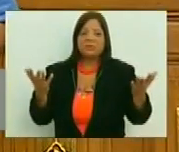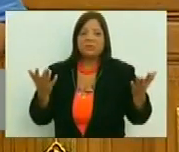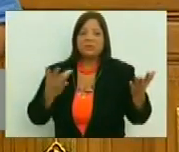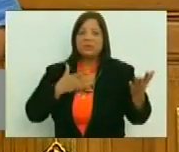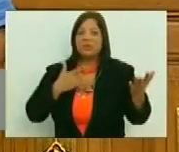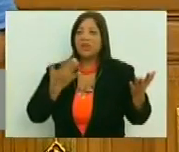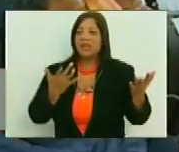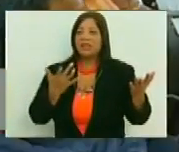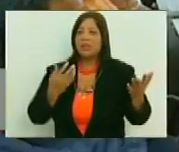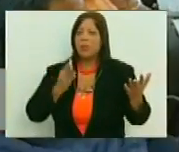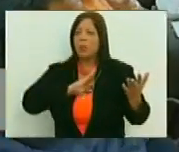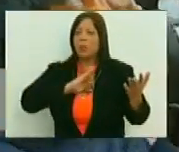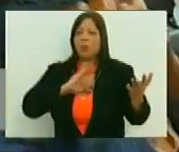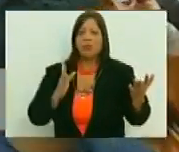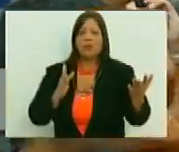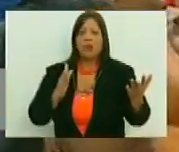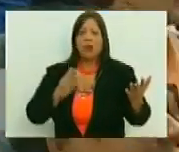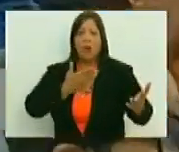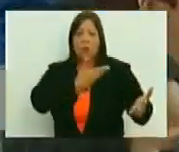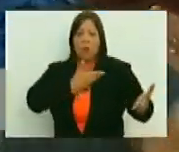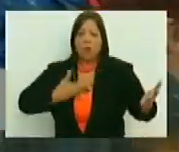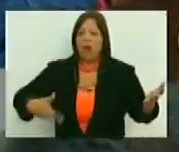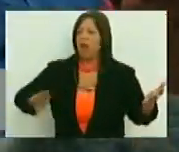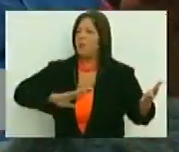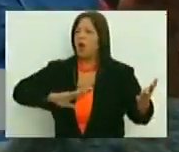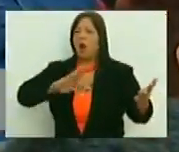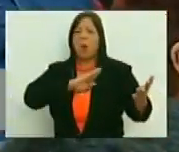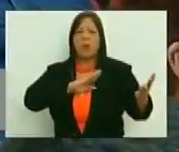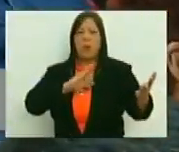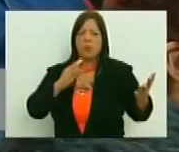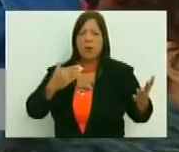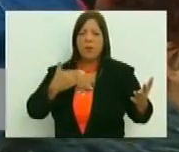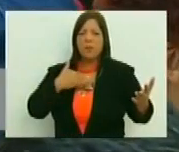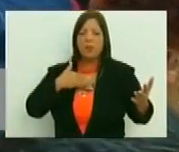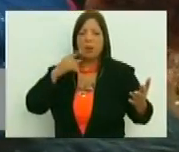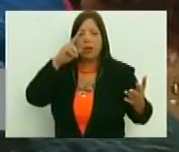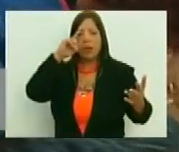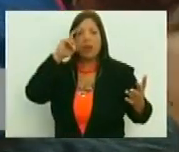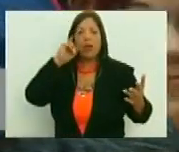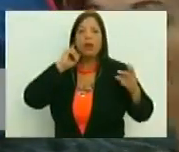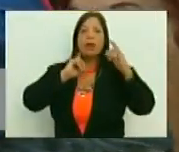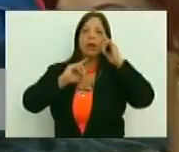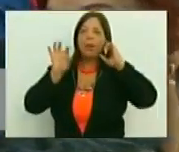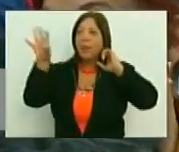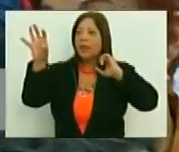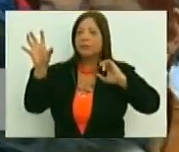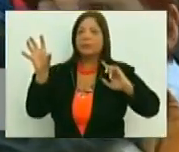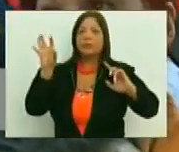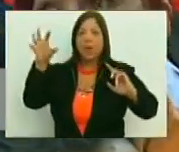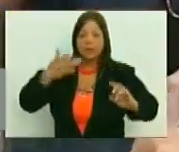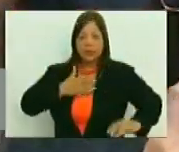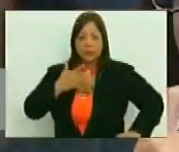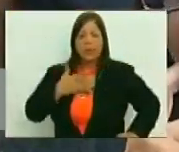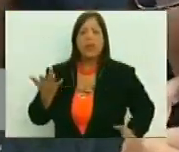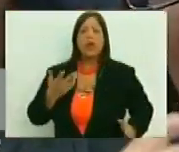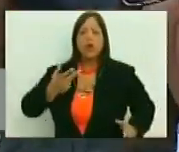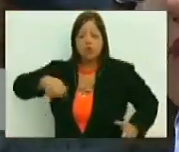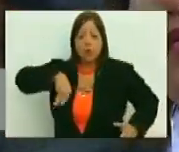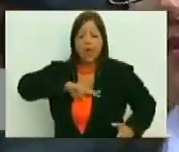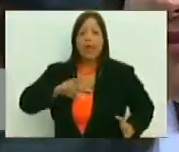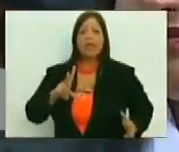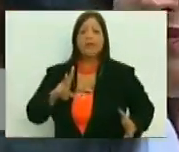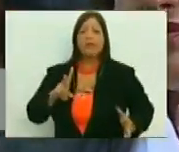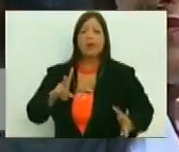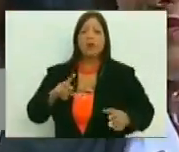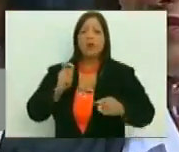una residencia tuya, no te pertenece, no te pertenece, no te sientes de allí, como el país, el país hay que sentirlo, que es nuestro, no como